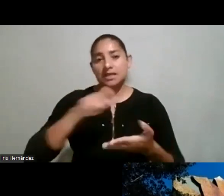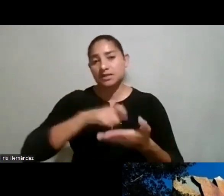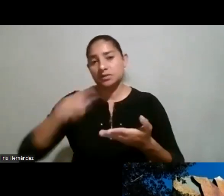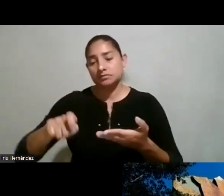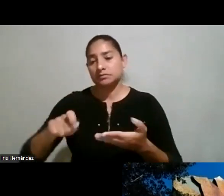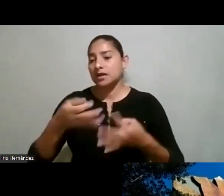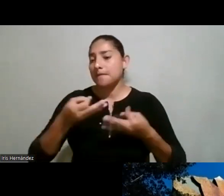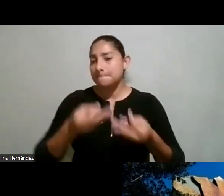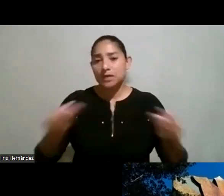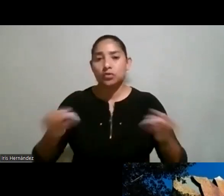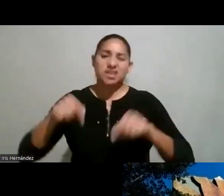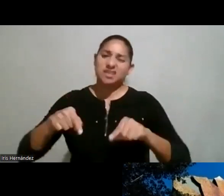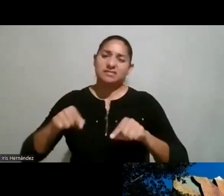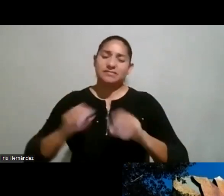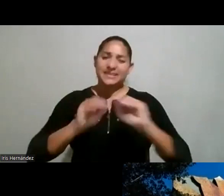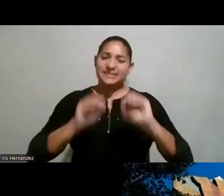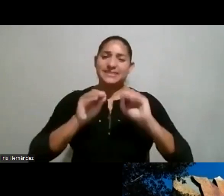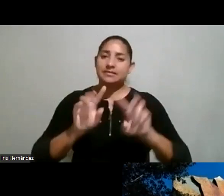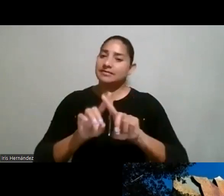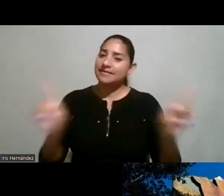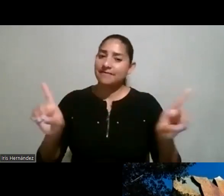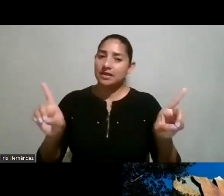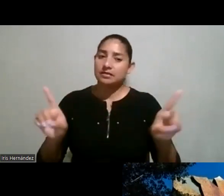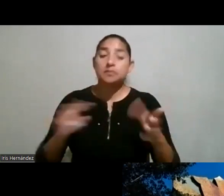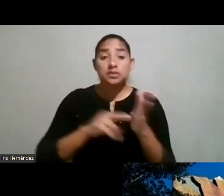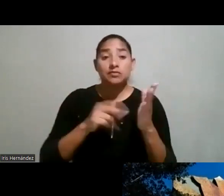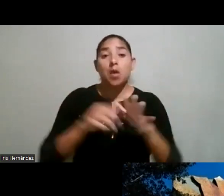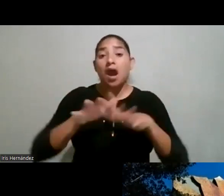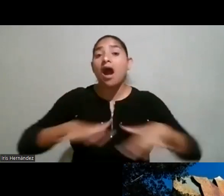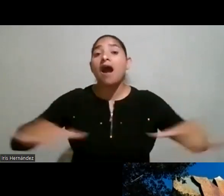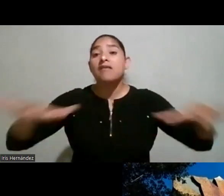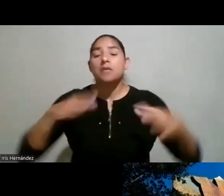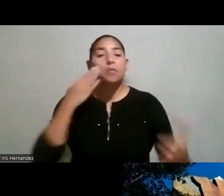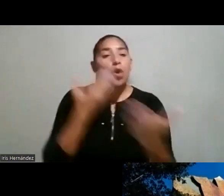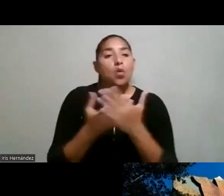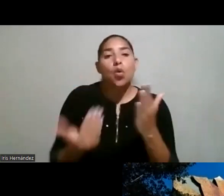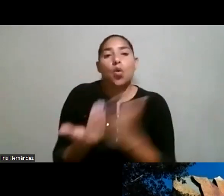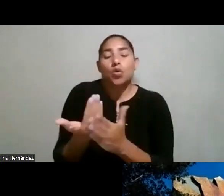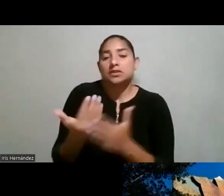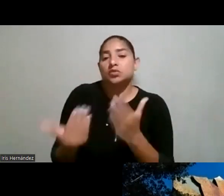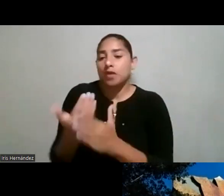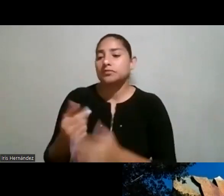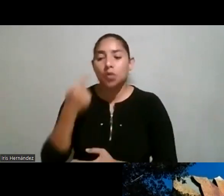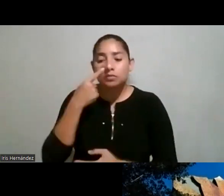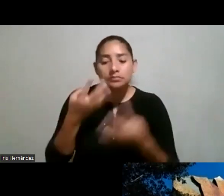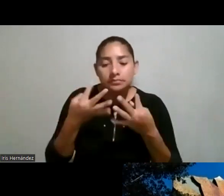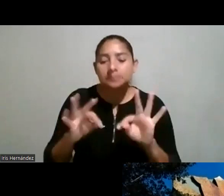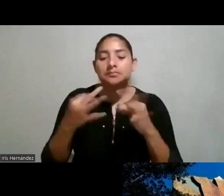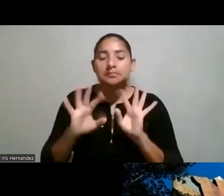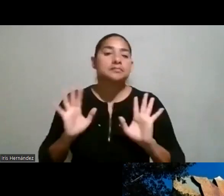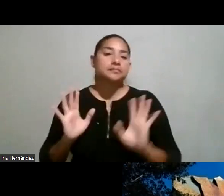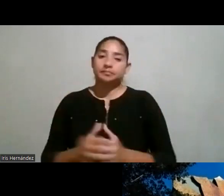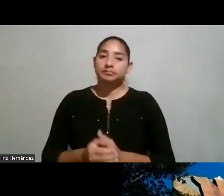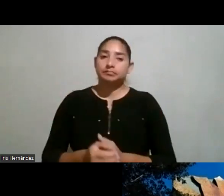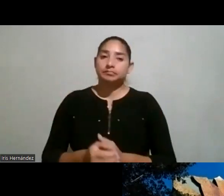otro tipo de metodologías eso no quita que a veces podamos abrir espacio para ir probando algunas cosas nuevas a veces hay que atreverse les comento esto porque